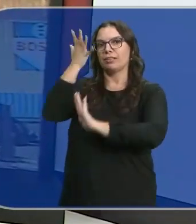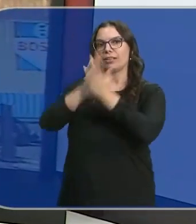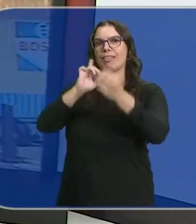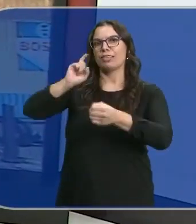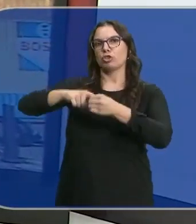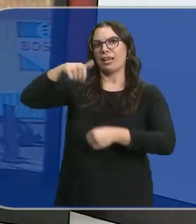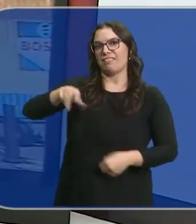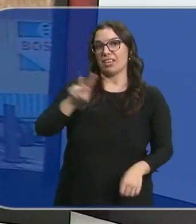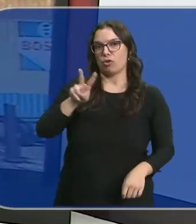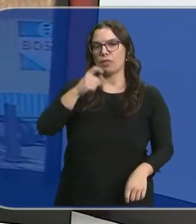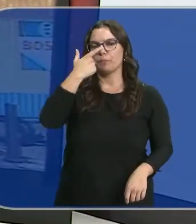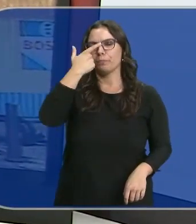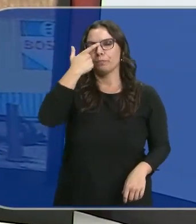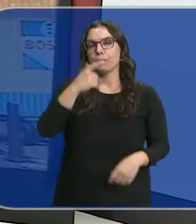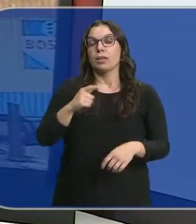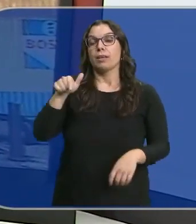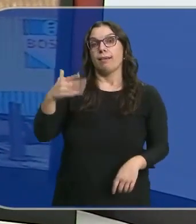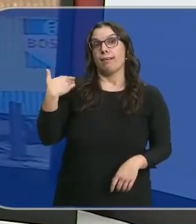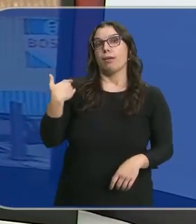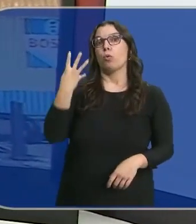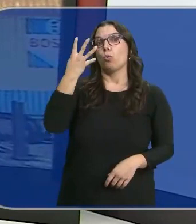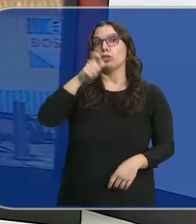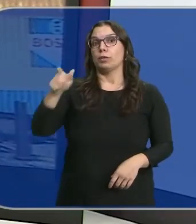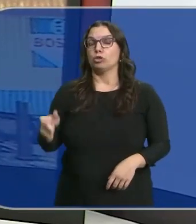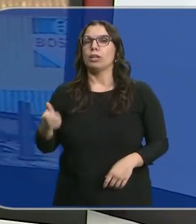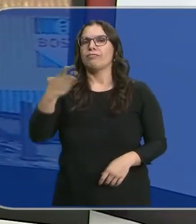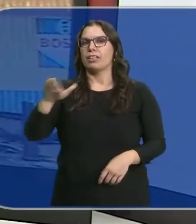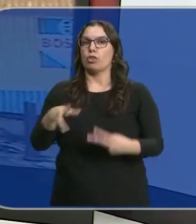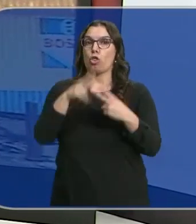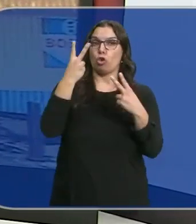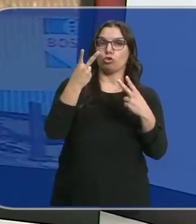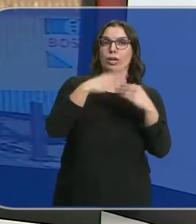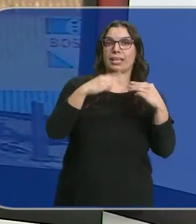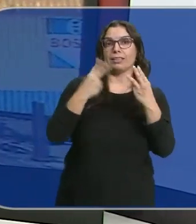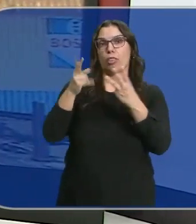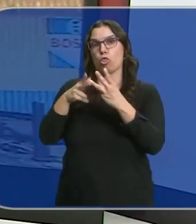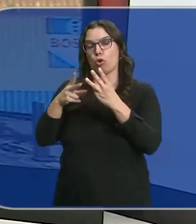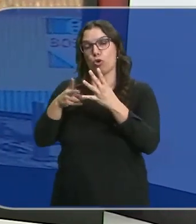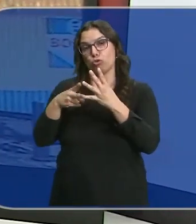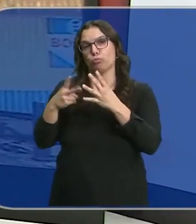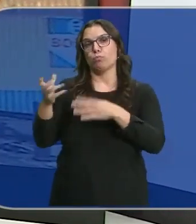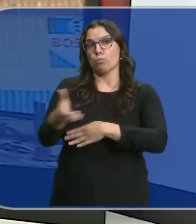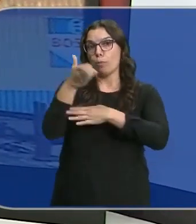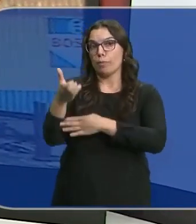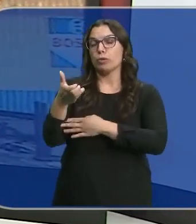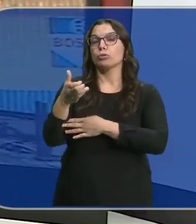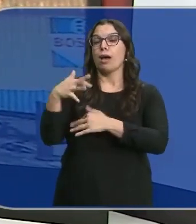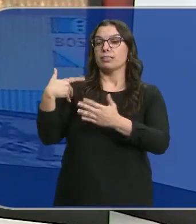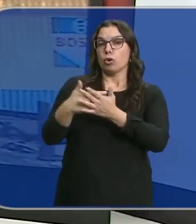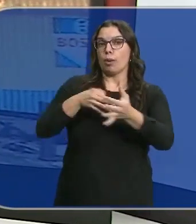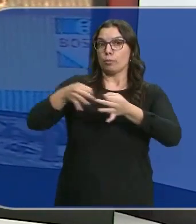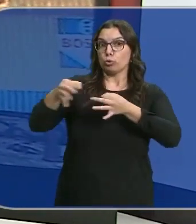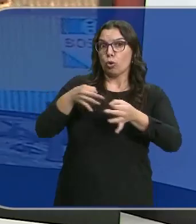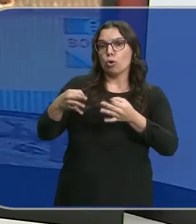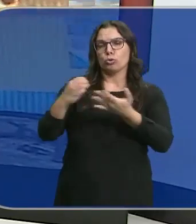discoteca, en este caso, de Valladolid. Cuatro personas, dos bomberos y dos clientes murieron. En este tiempo, los protocolos de intervención y seguridad han